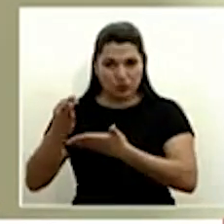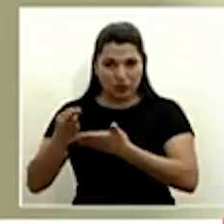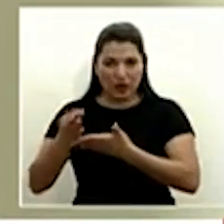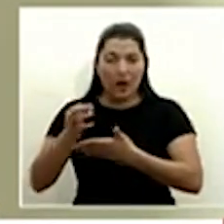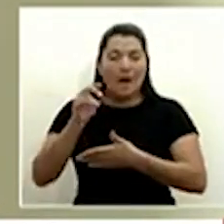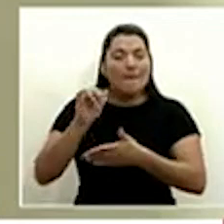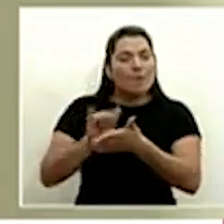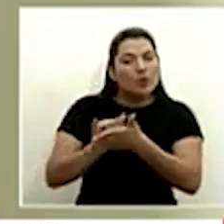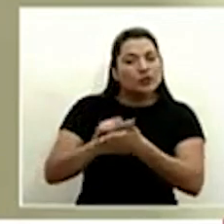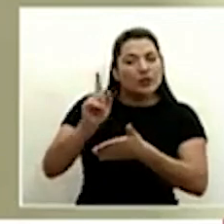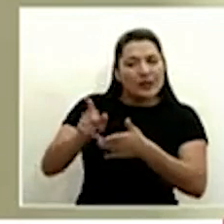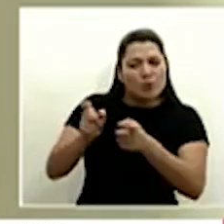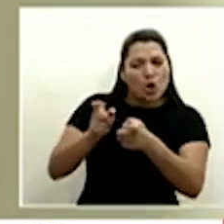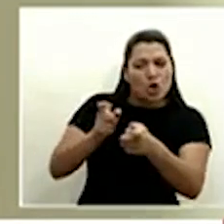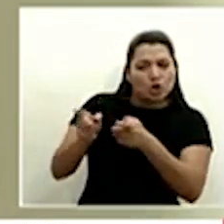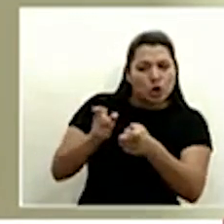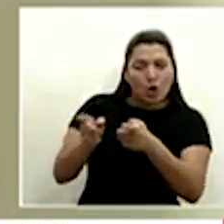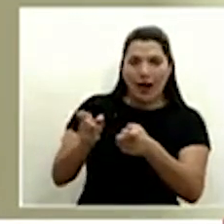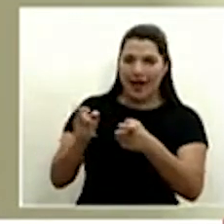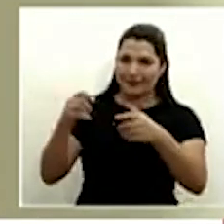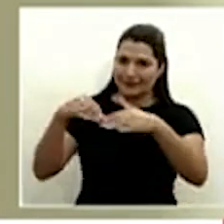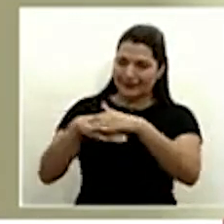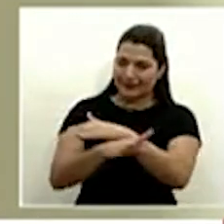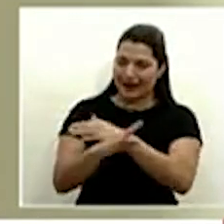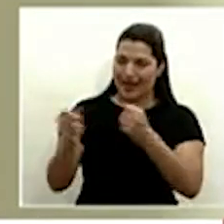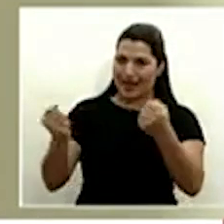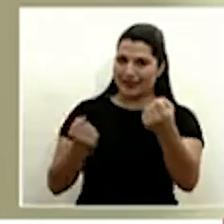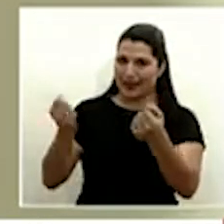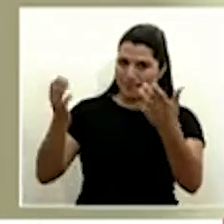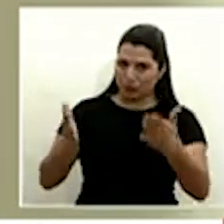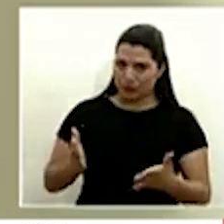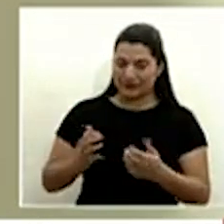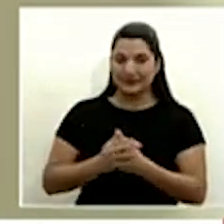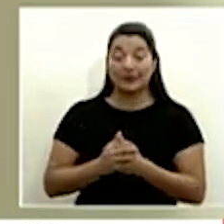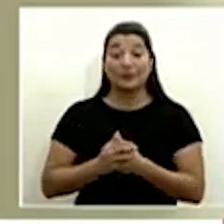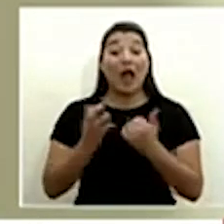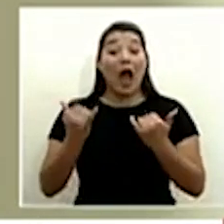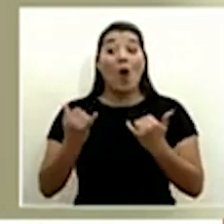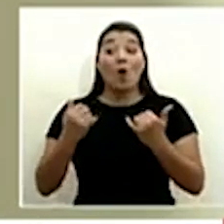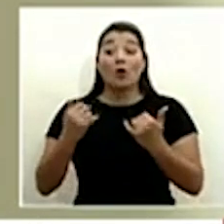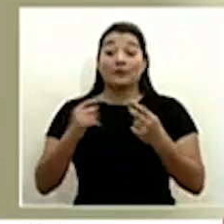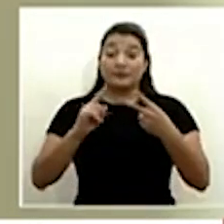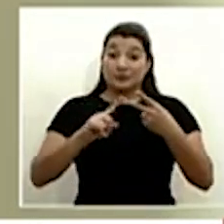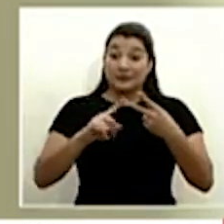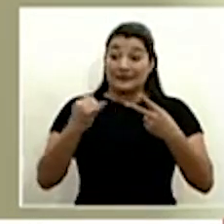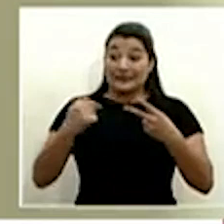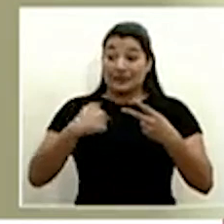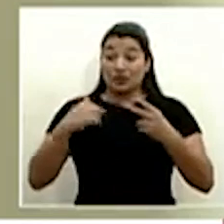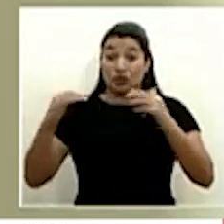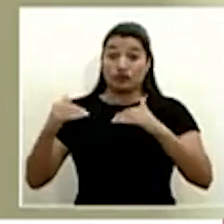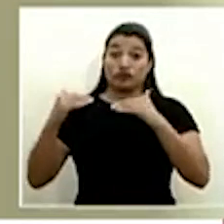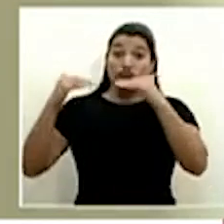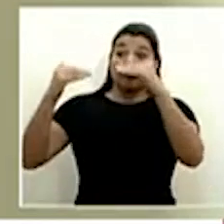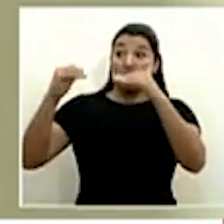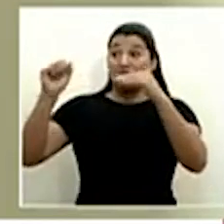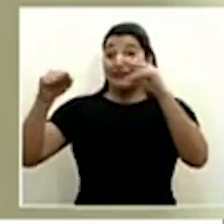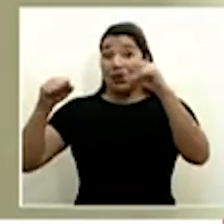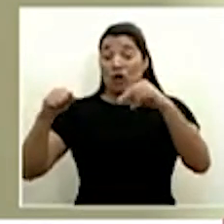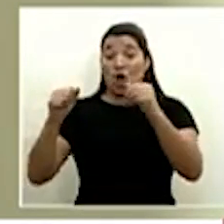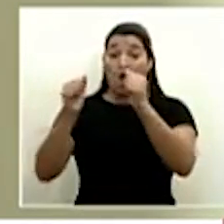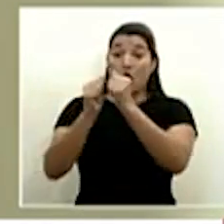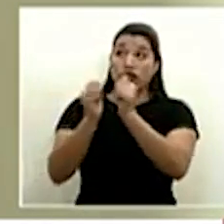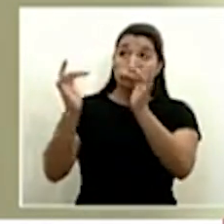transportistas en cuanto a pasar al plano o no diplomático en realidad nosotros como gobierno estamos